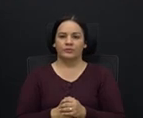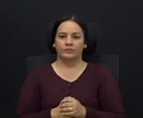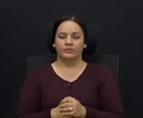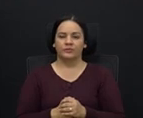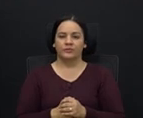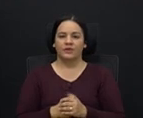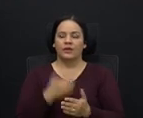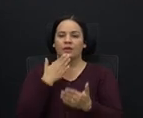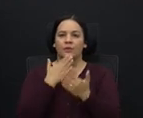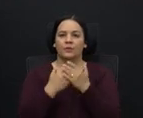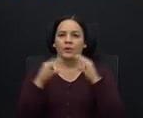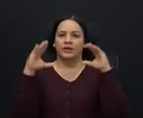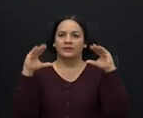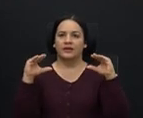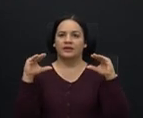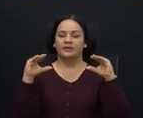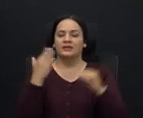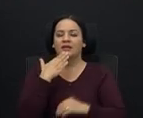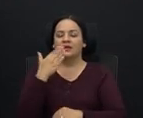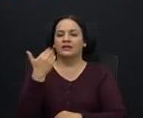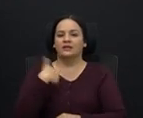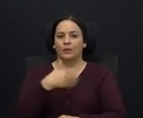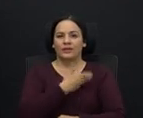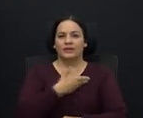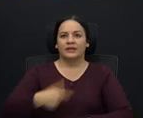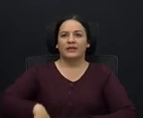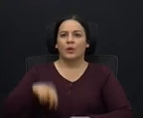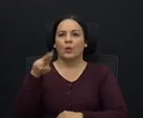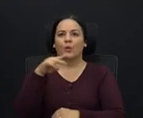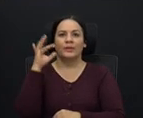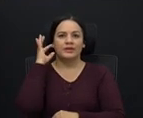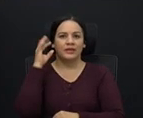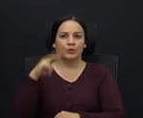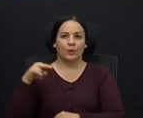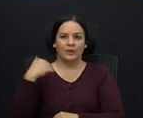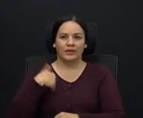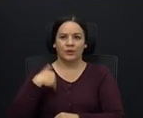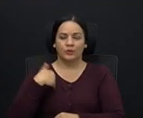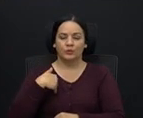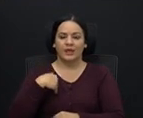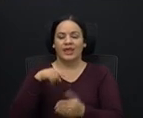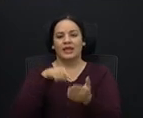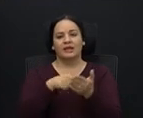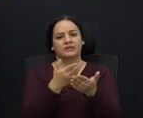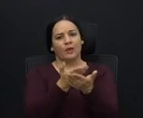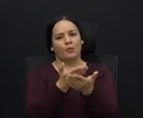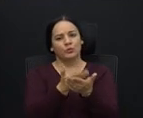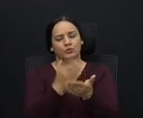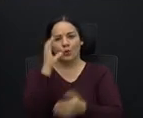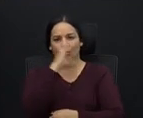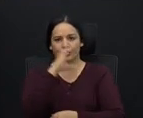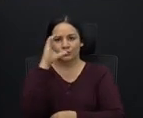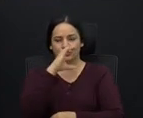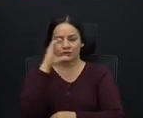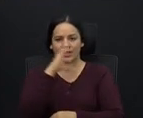Muy buenas tardes. Gracias, señor presidente. Compañeras, compañeros, esta moción busca